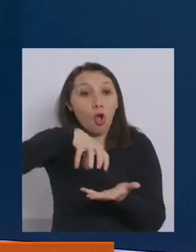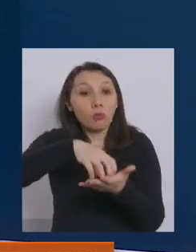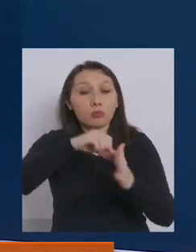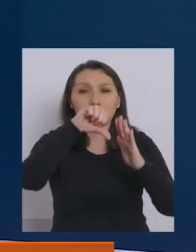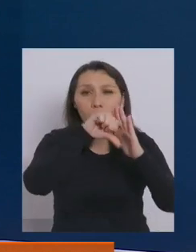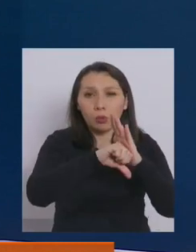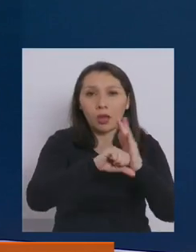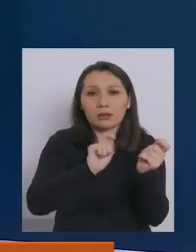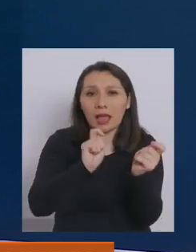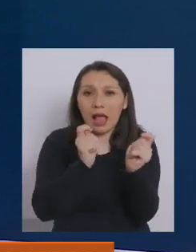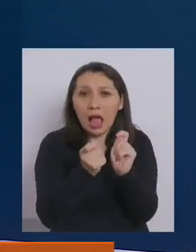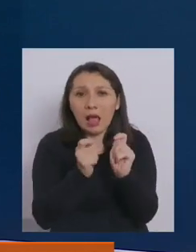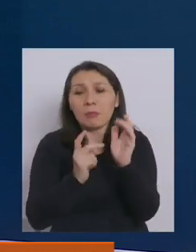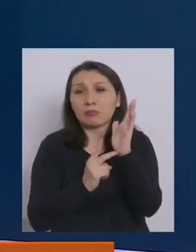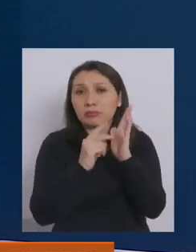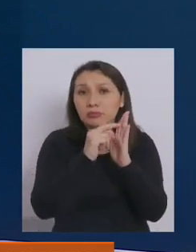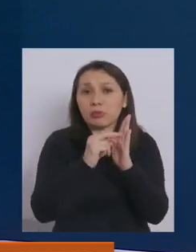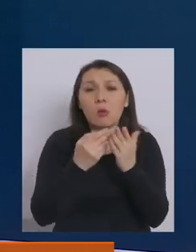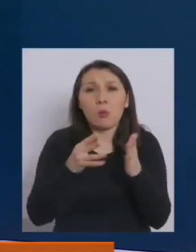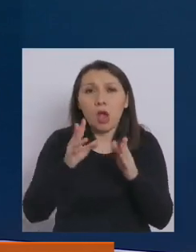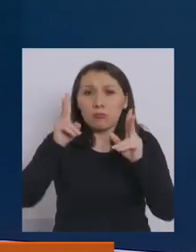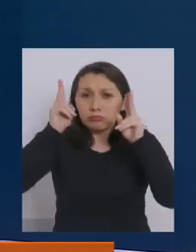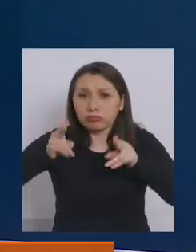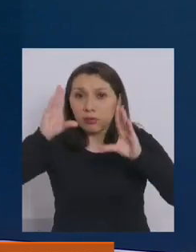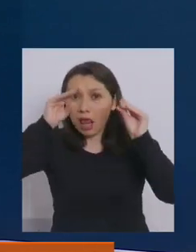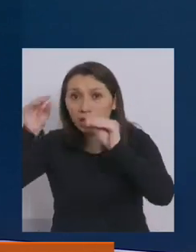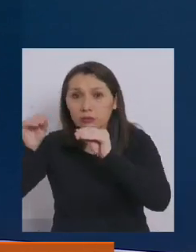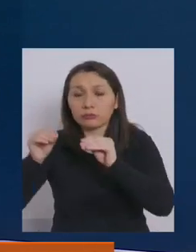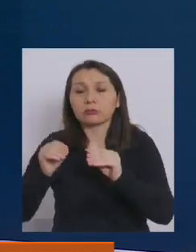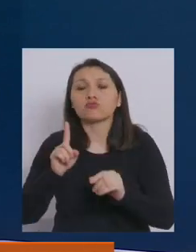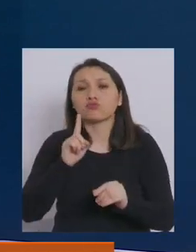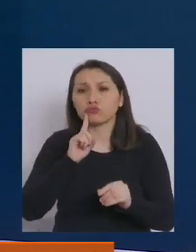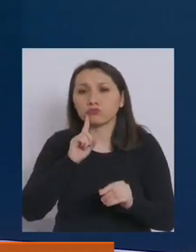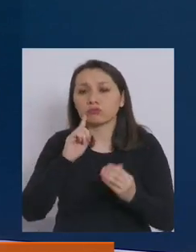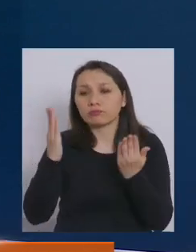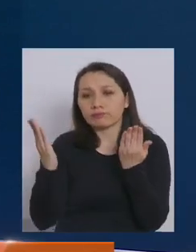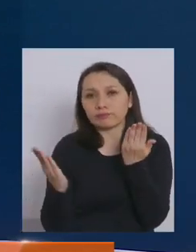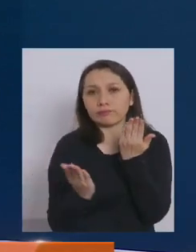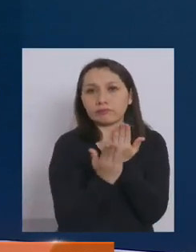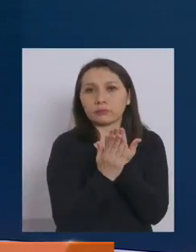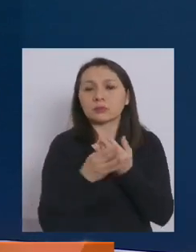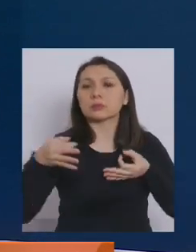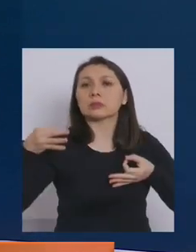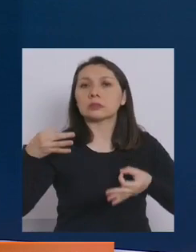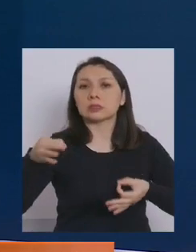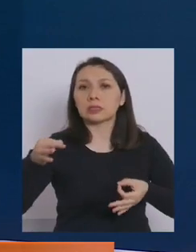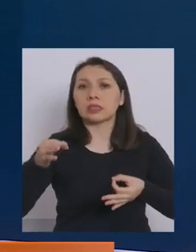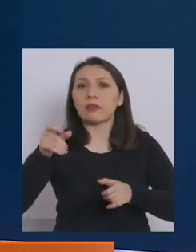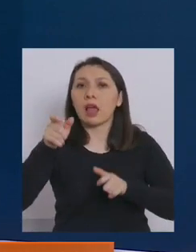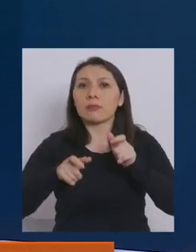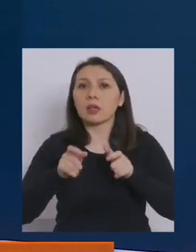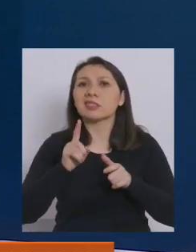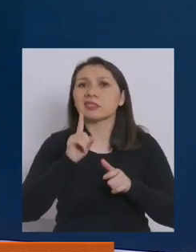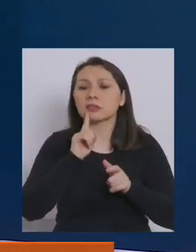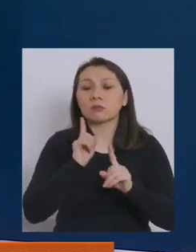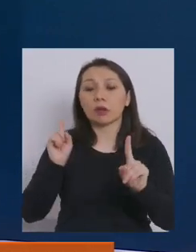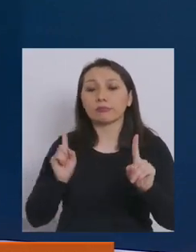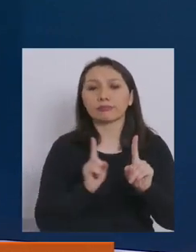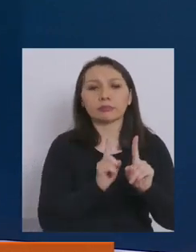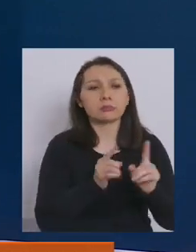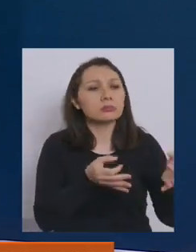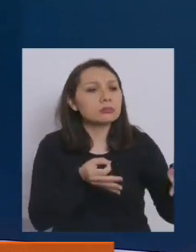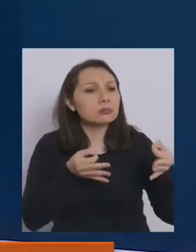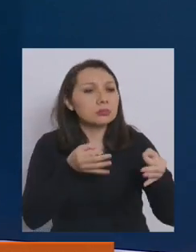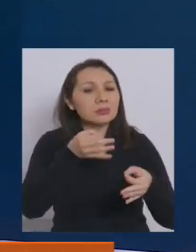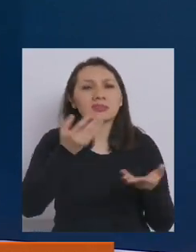en cuarentena en transición o en los horarios de toque de queda de contar con un certificado cuando las personas son fiscalizadas.